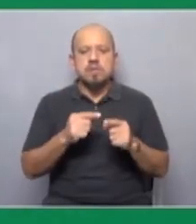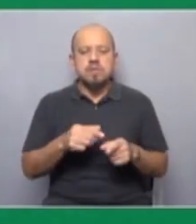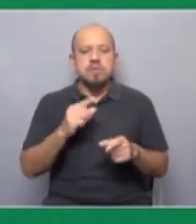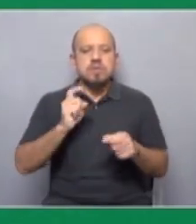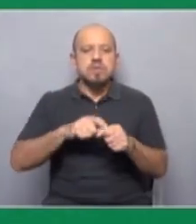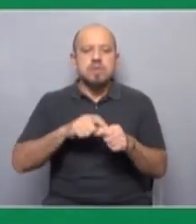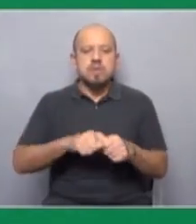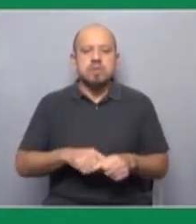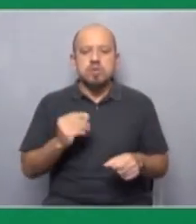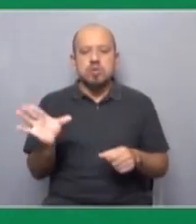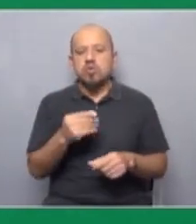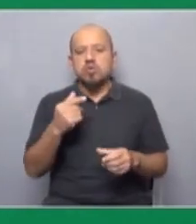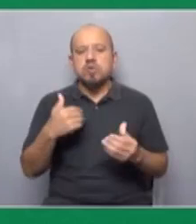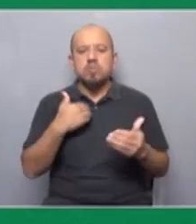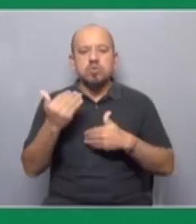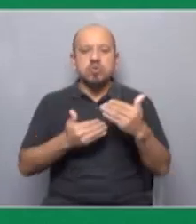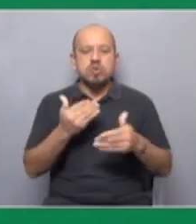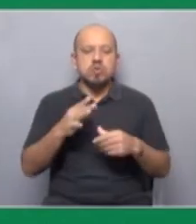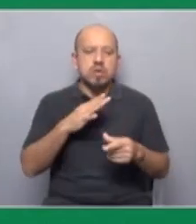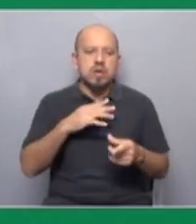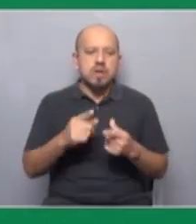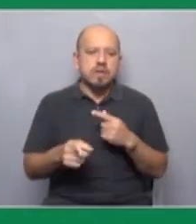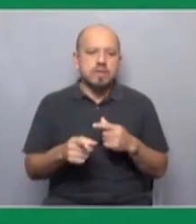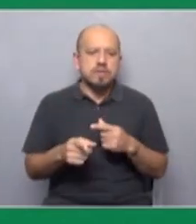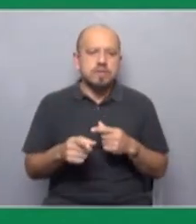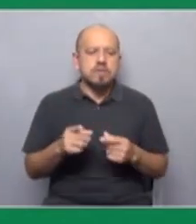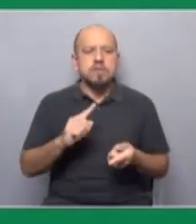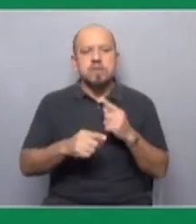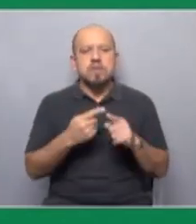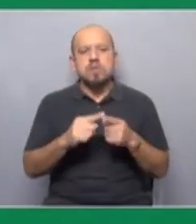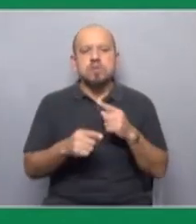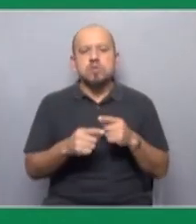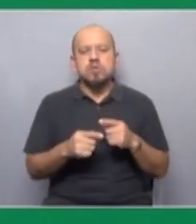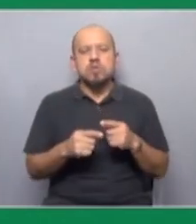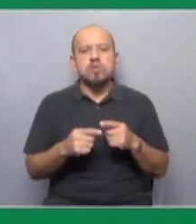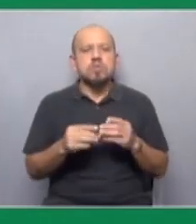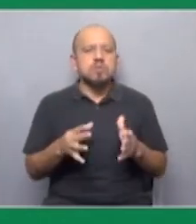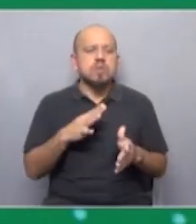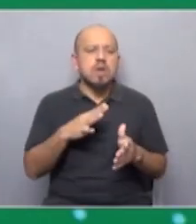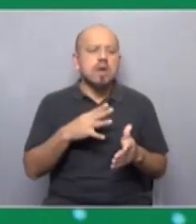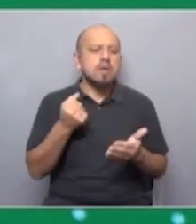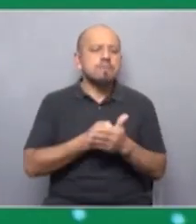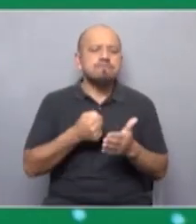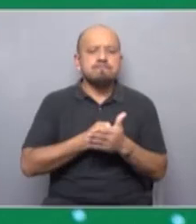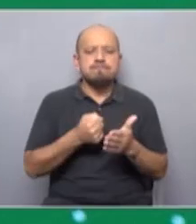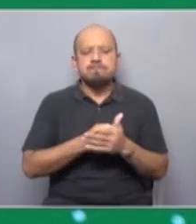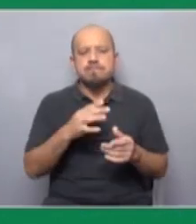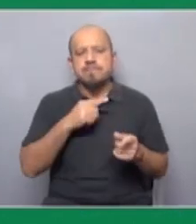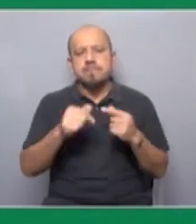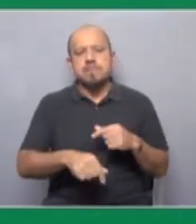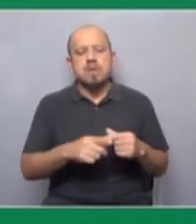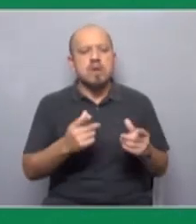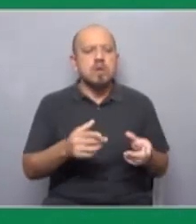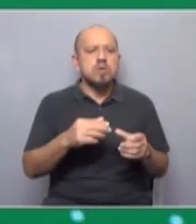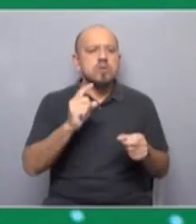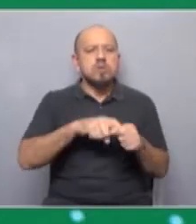sindicales y todo ese proceso que también parece estar matizando ese relacionamiento ¿qué desafíos se le presentan hoy a los movimientos